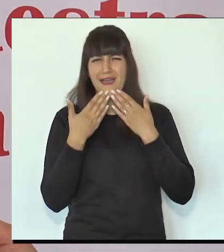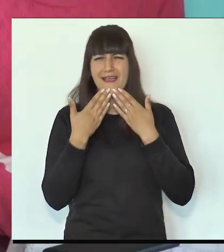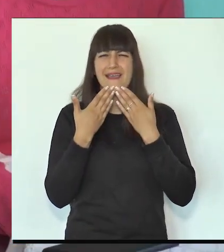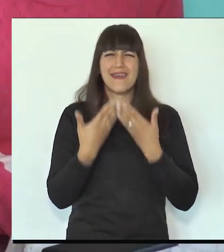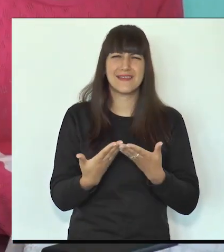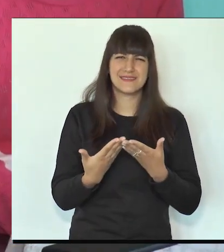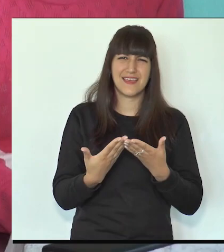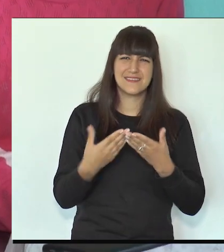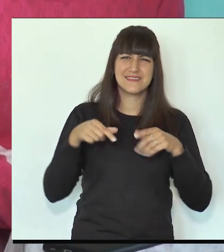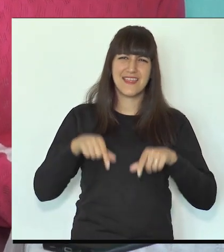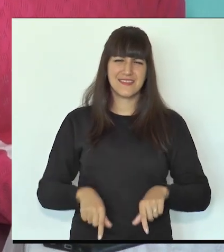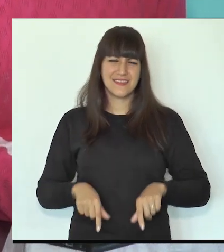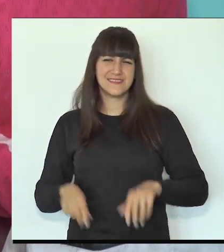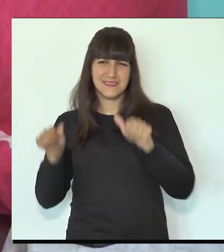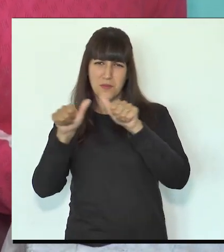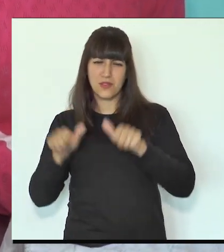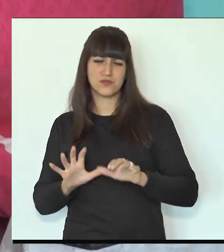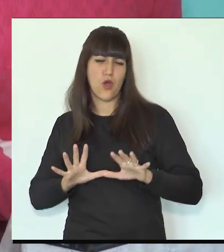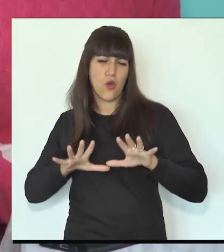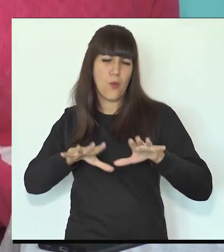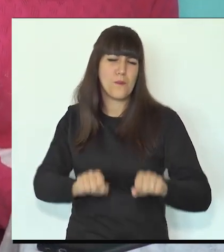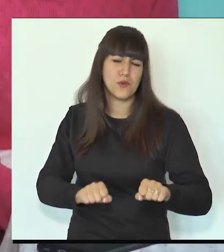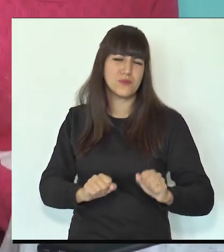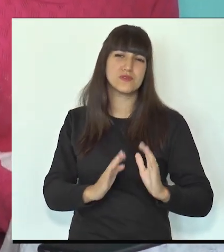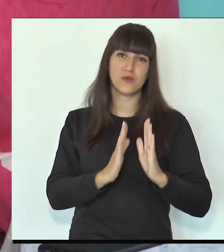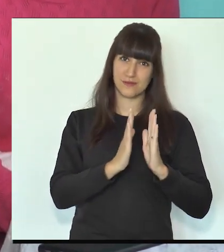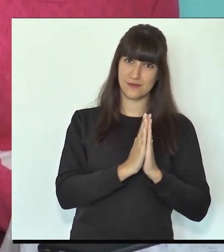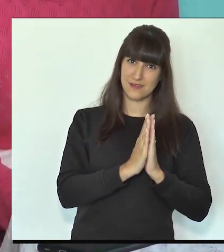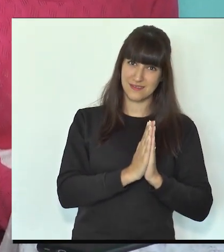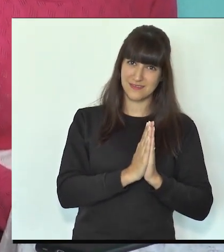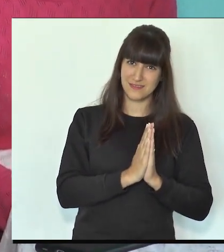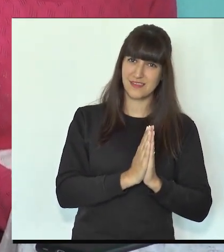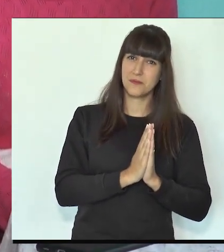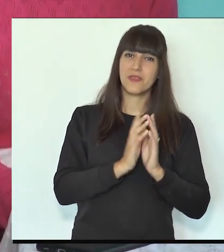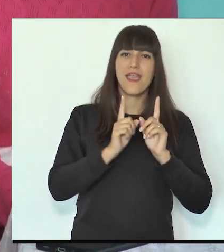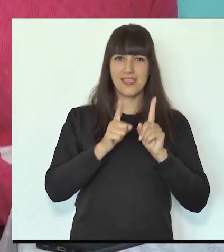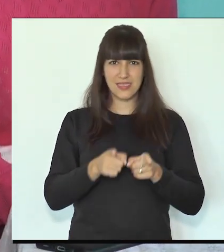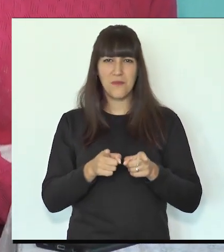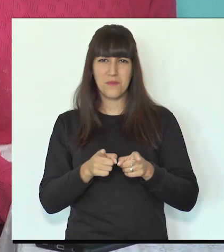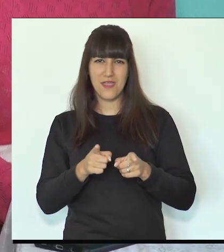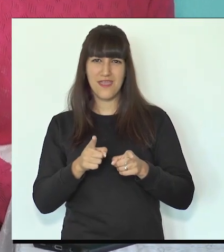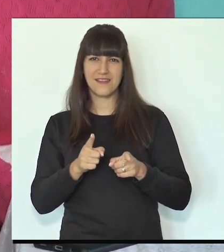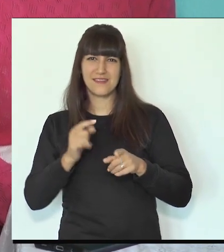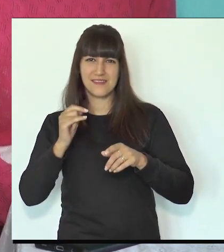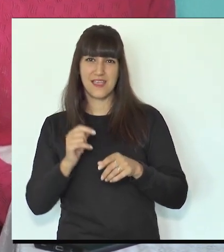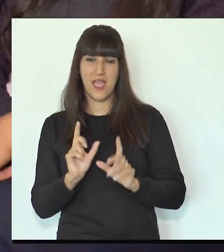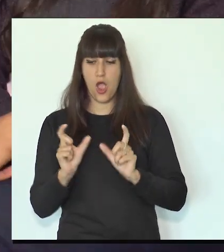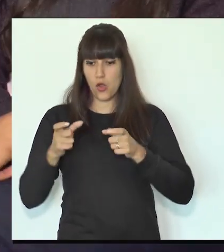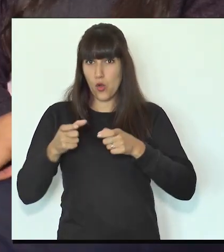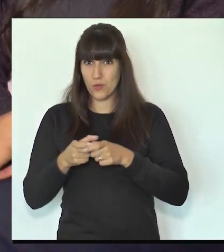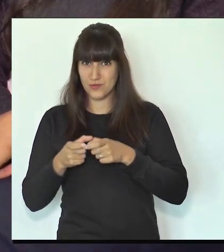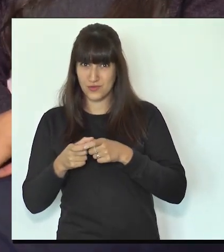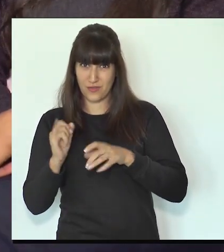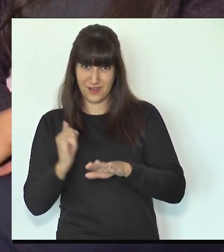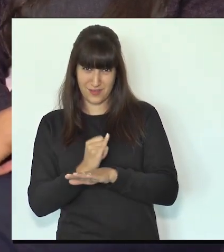agradecer desde el gobierno departamental el compromiso de la iglesia de Jesucristo y también de la